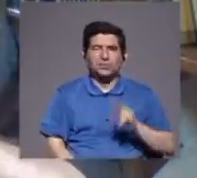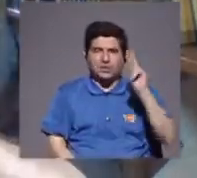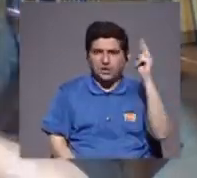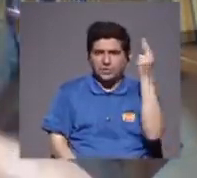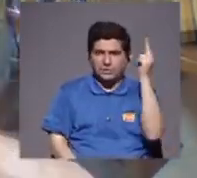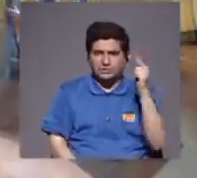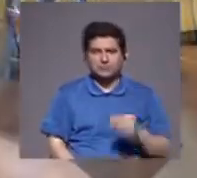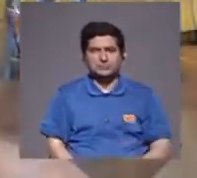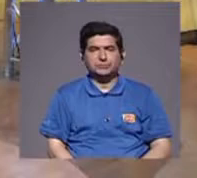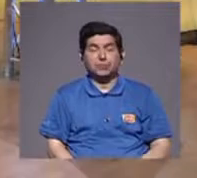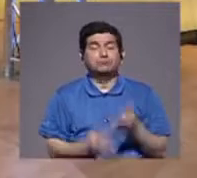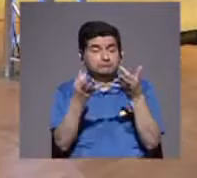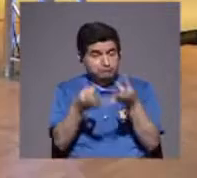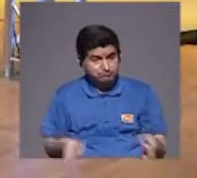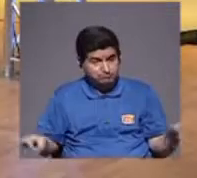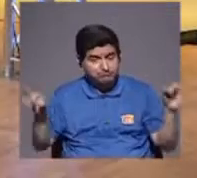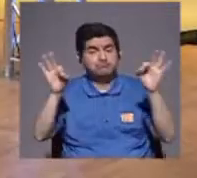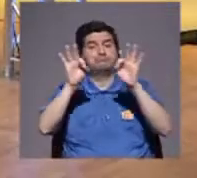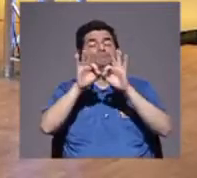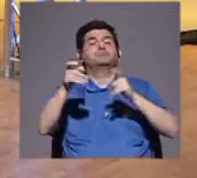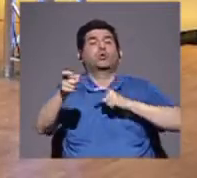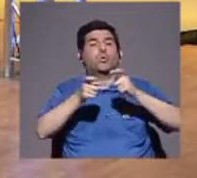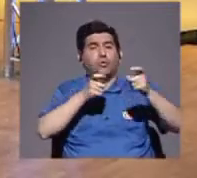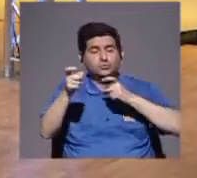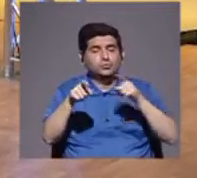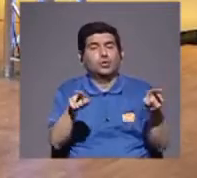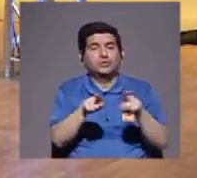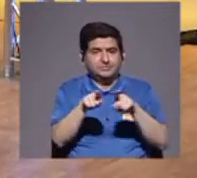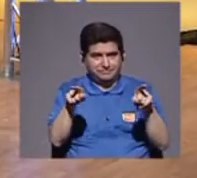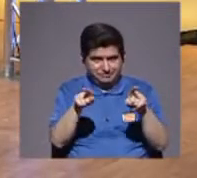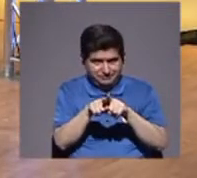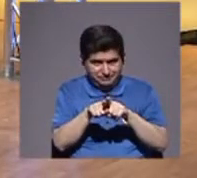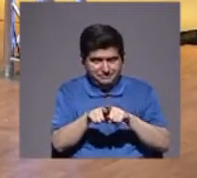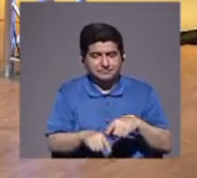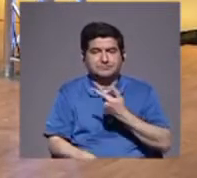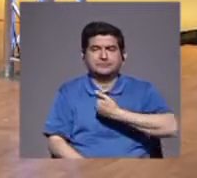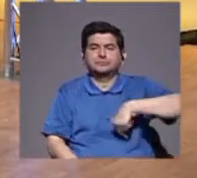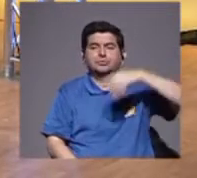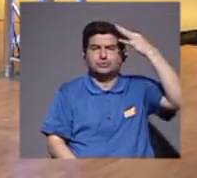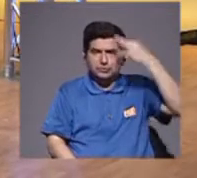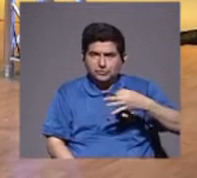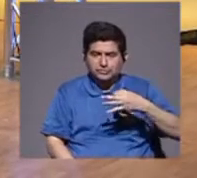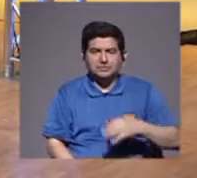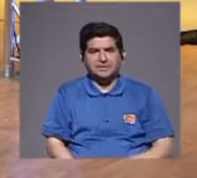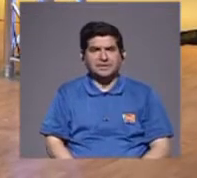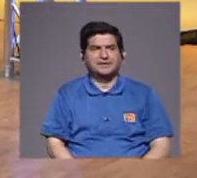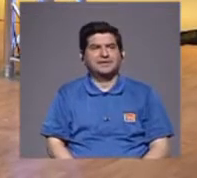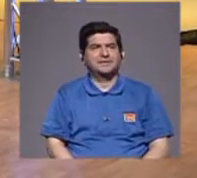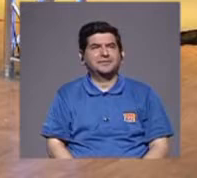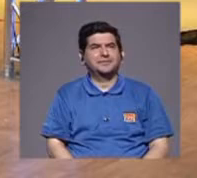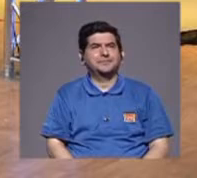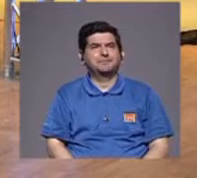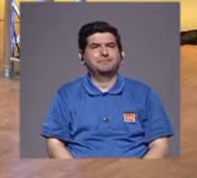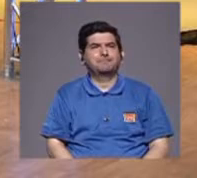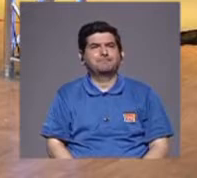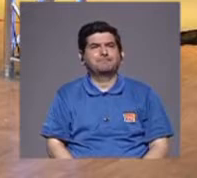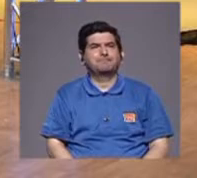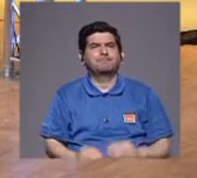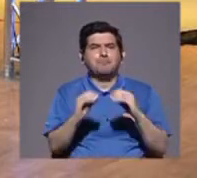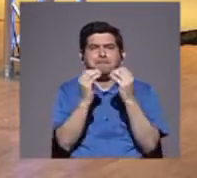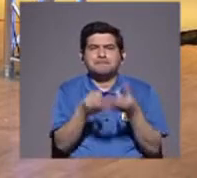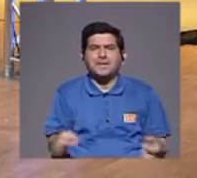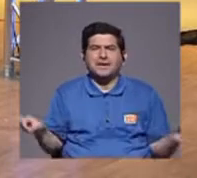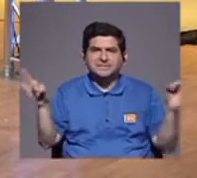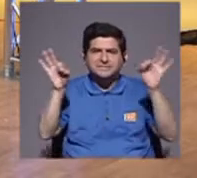así, bastante, importante, de controlar, también, nosotros, creo que debemos, lo más